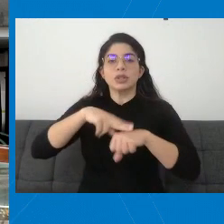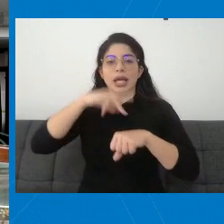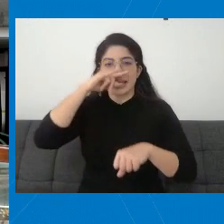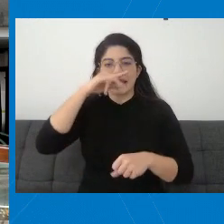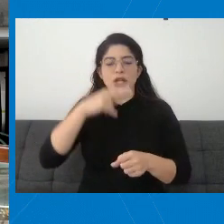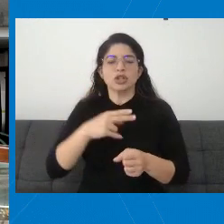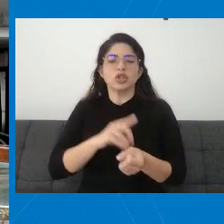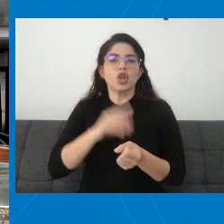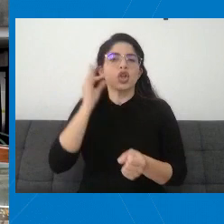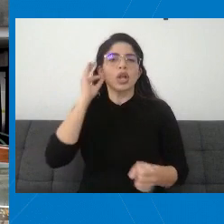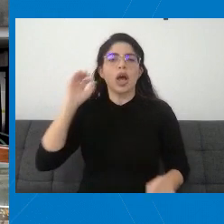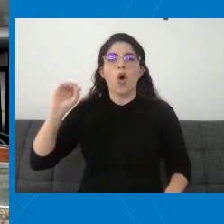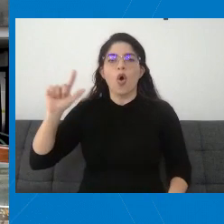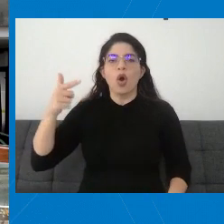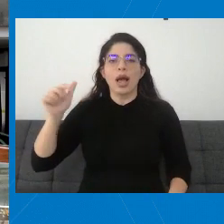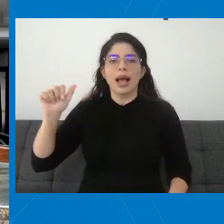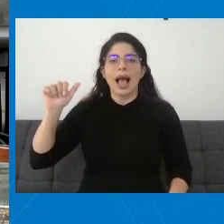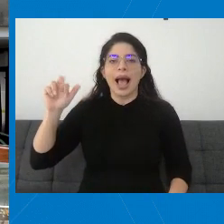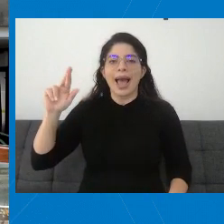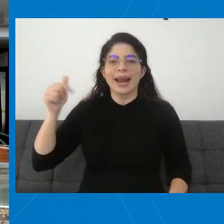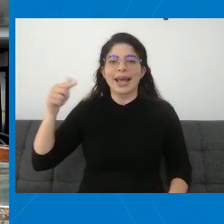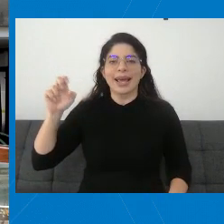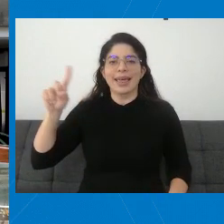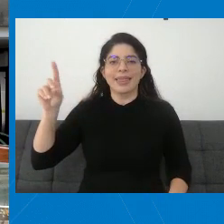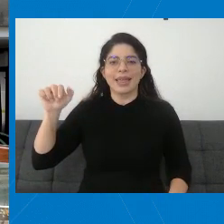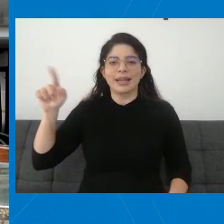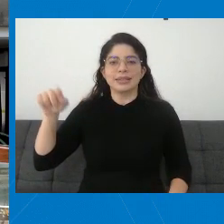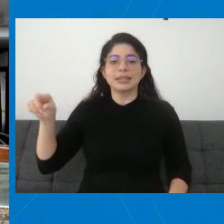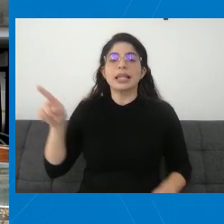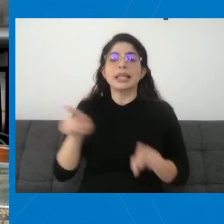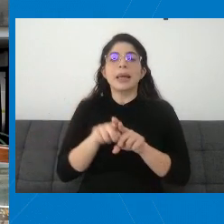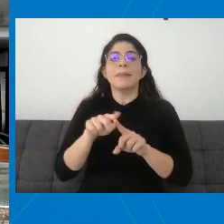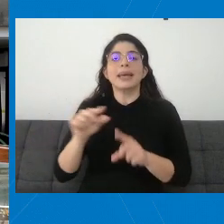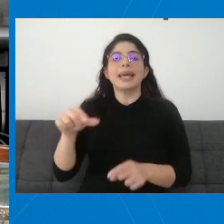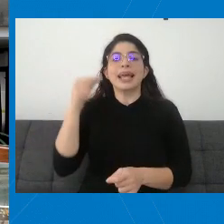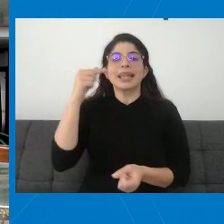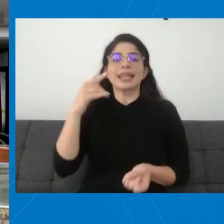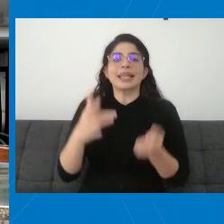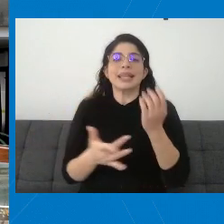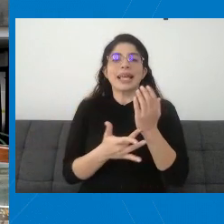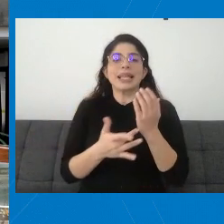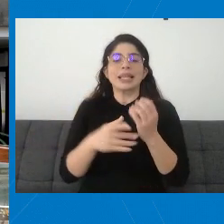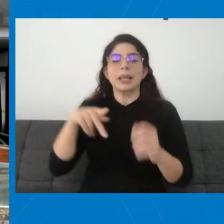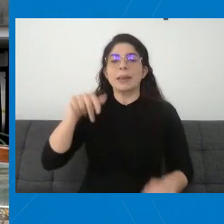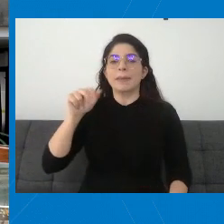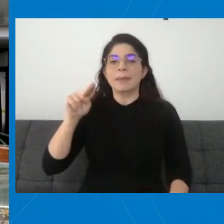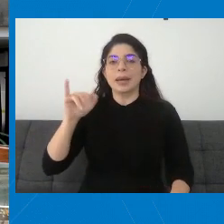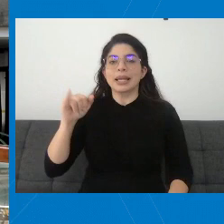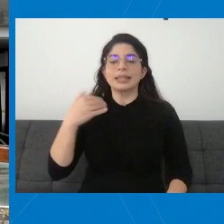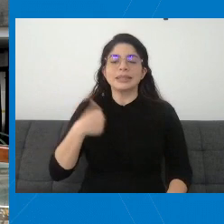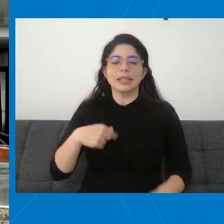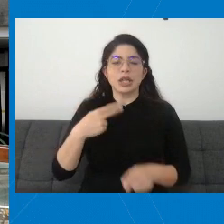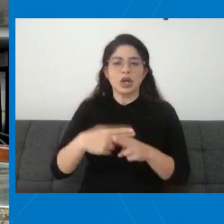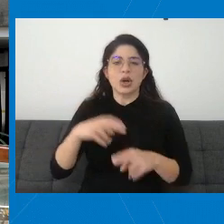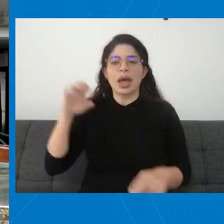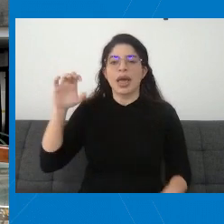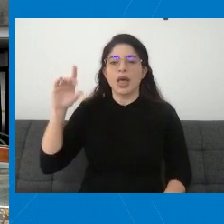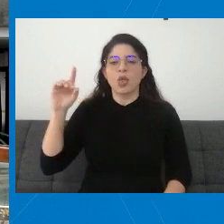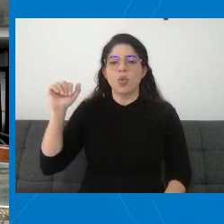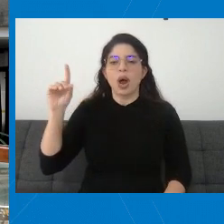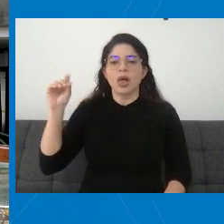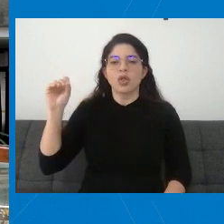doctora Olga Arguedas, y al gerente técnico del Patronato Nacional de la Infancia, el señor Eduardo